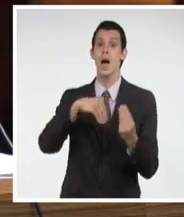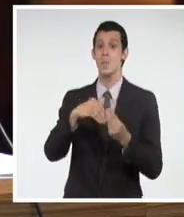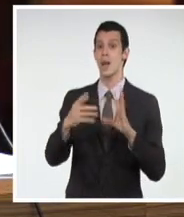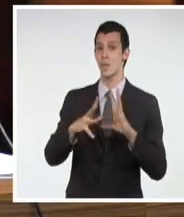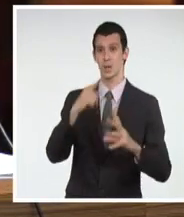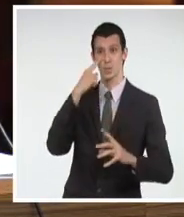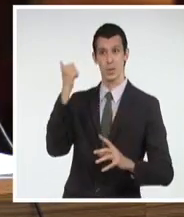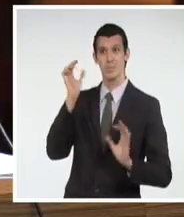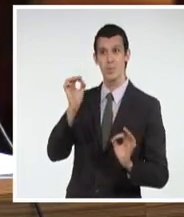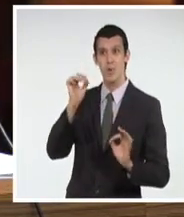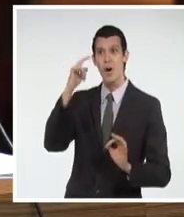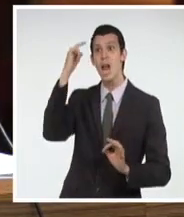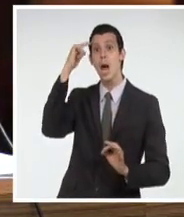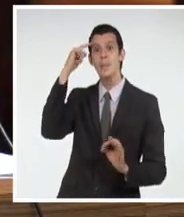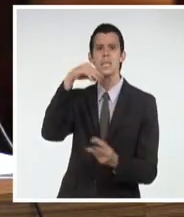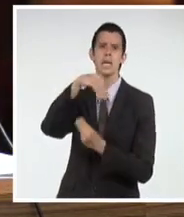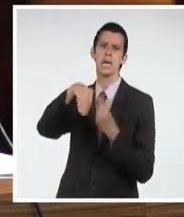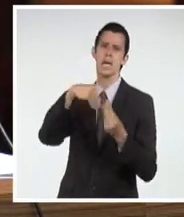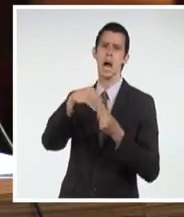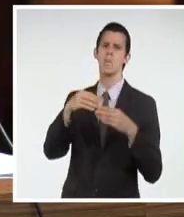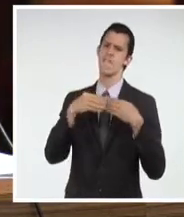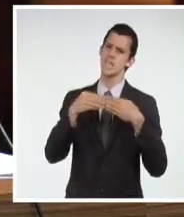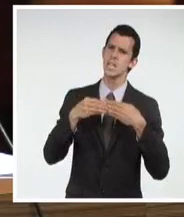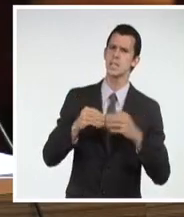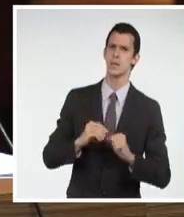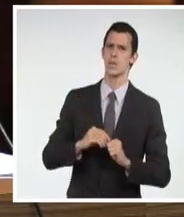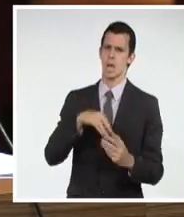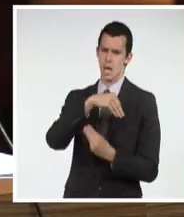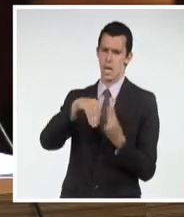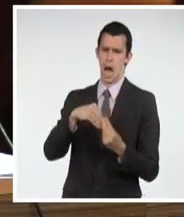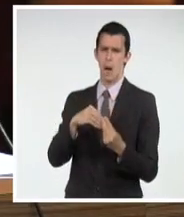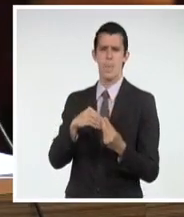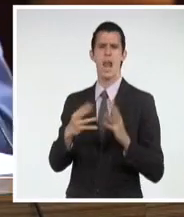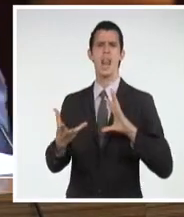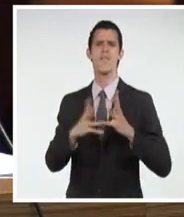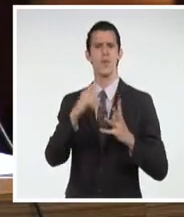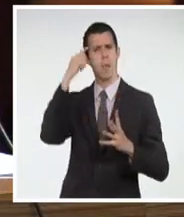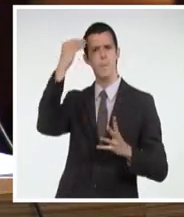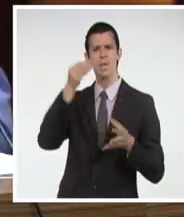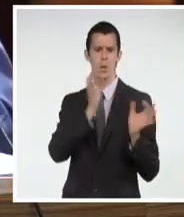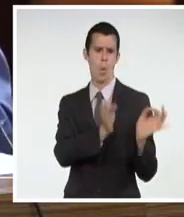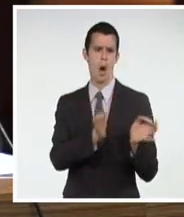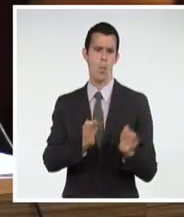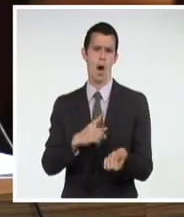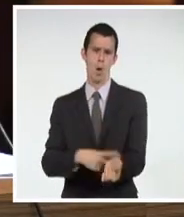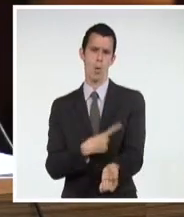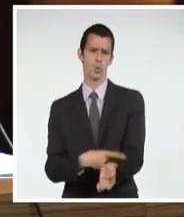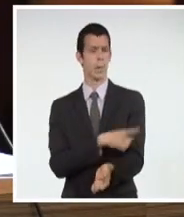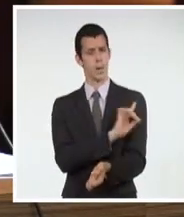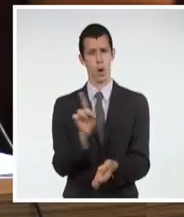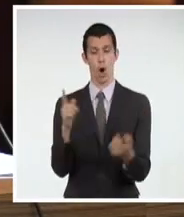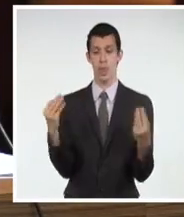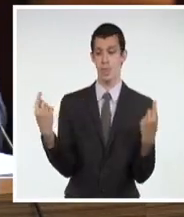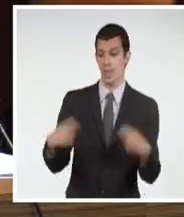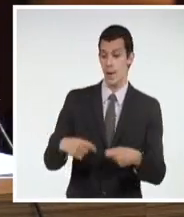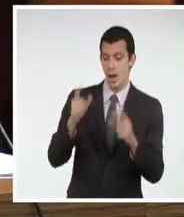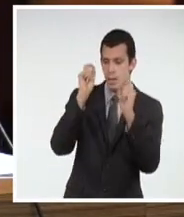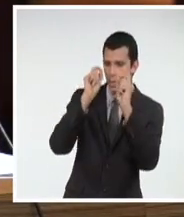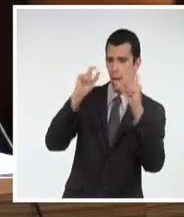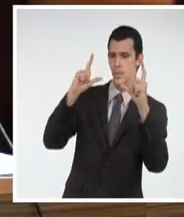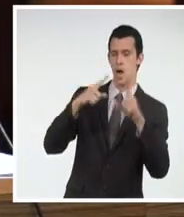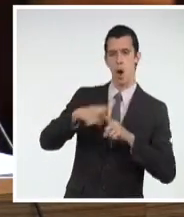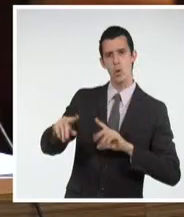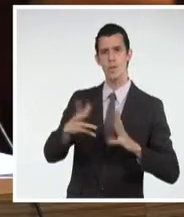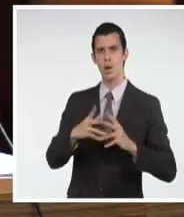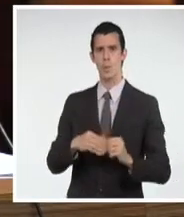Y que hay que tomar, eso es un problema que depende de los hombres, de los hombres, de los que administramos, de los que tomamos decisiones, de los que dirigimos. Sin